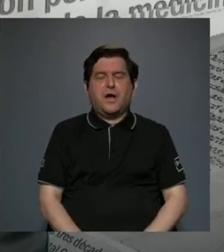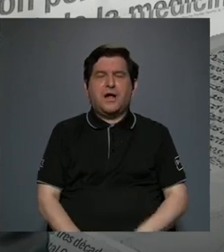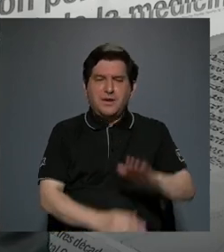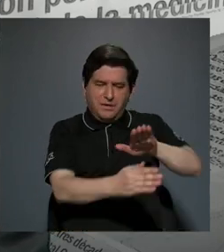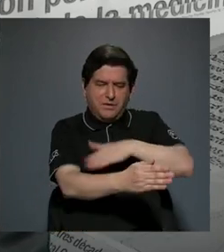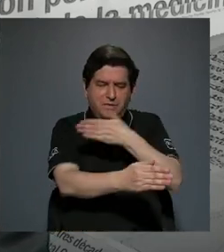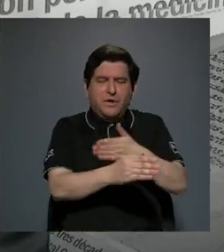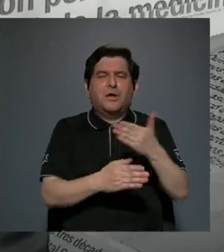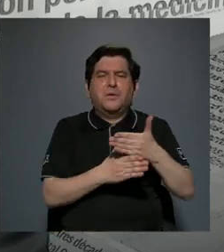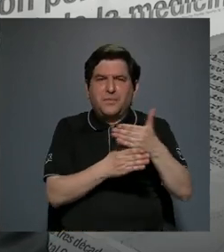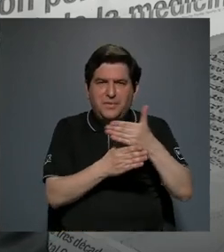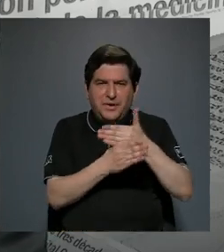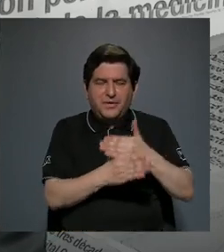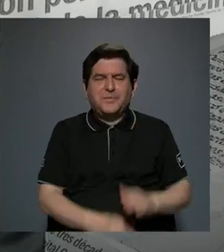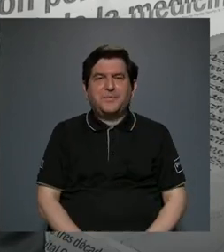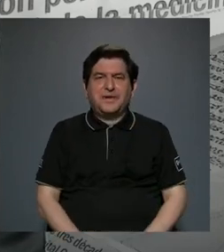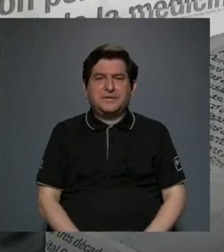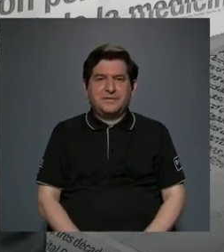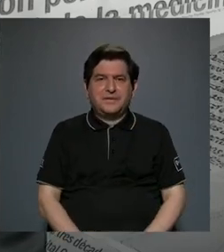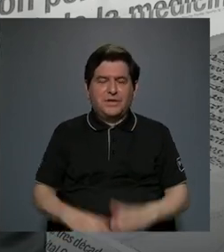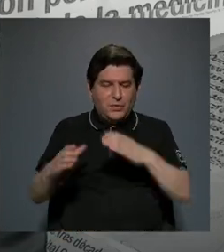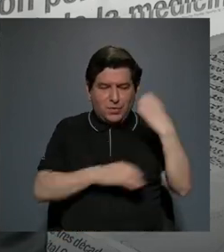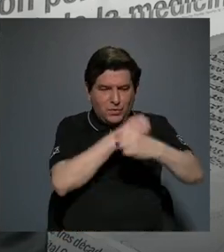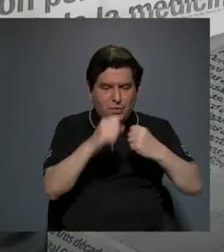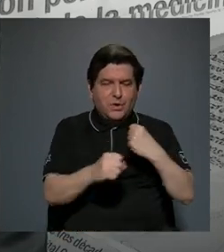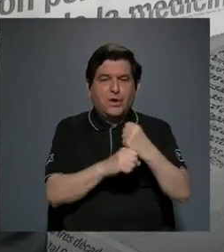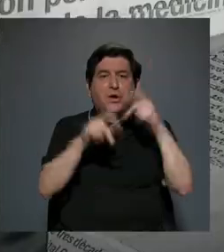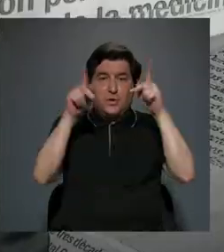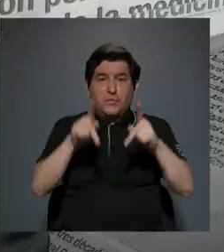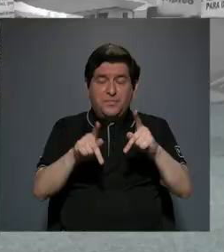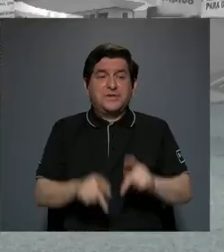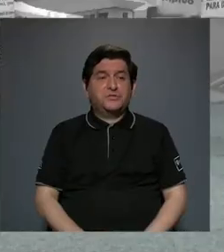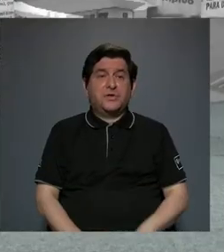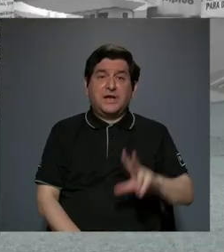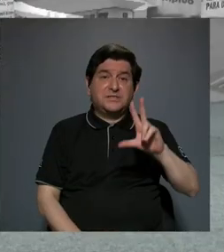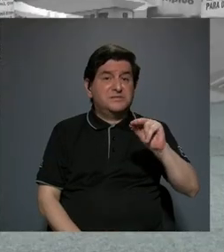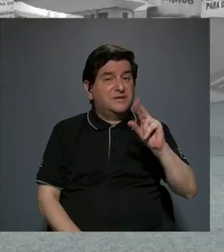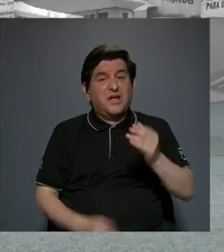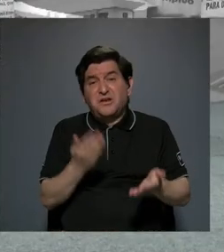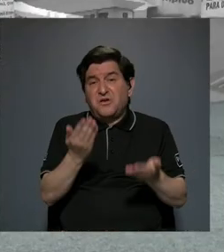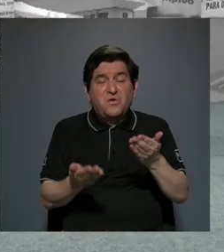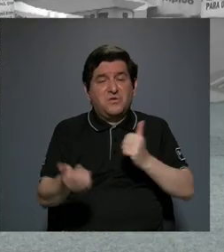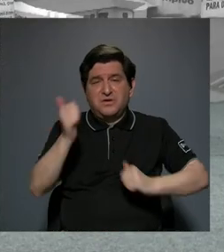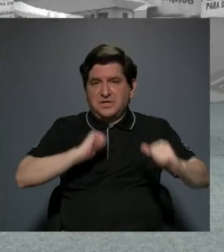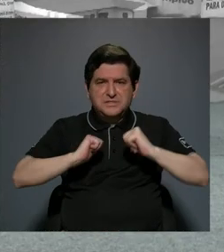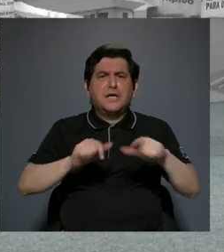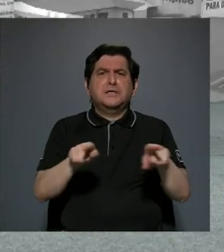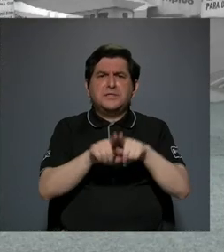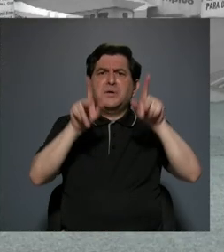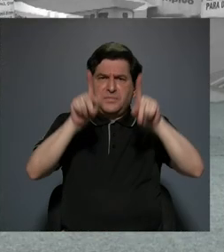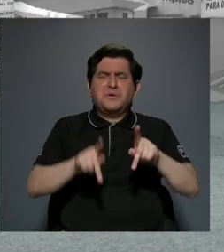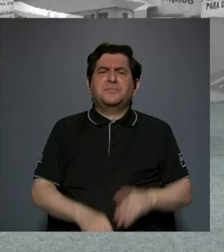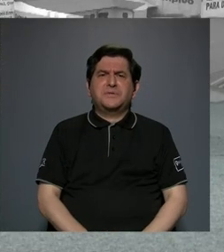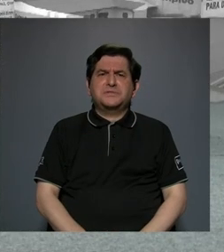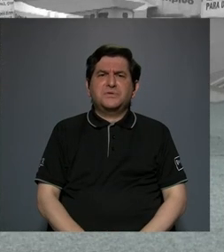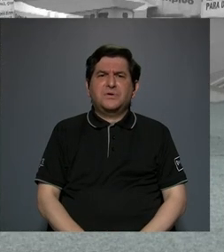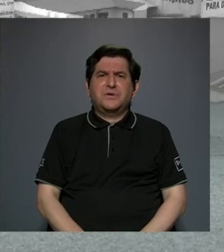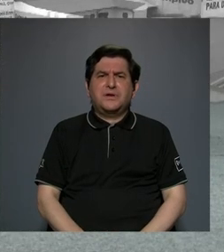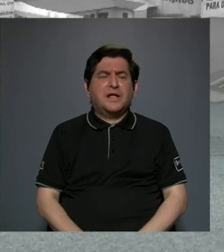el aniversario no sólo con los que pueden asistir al teatro sino que también con el público